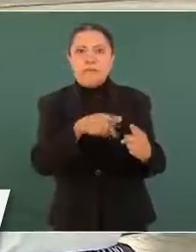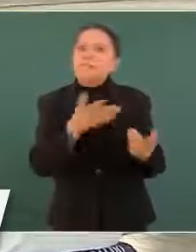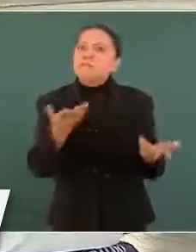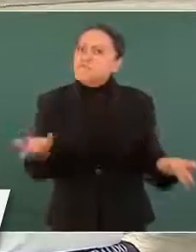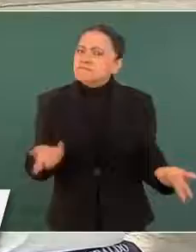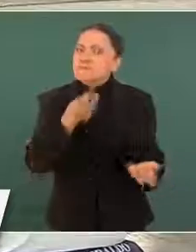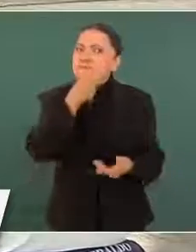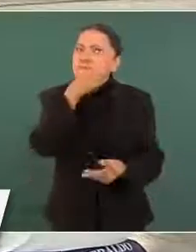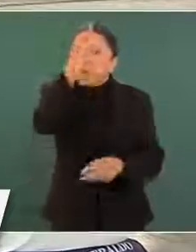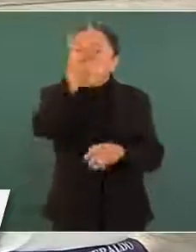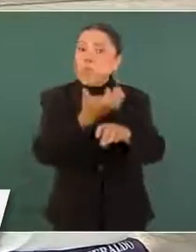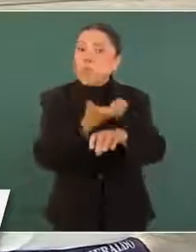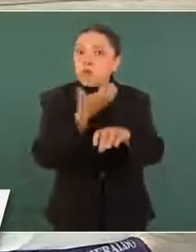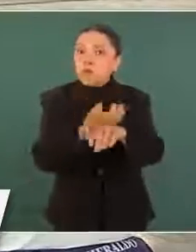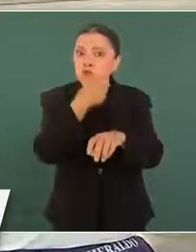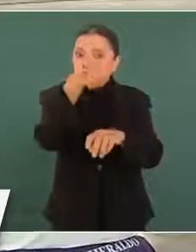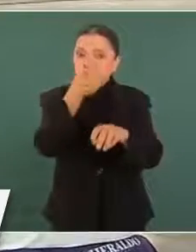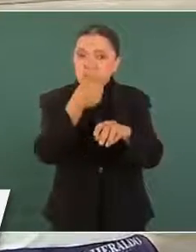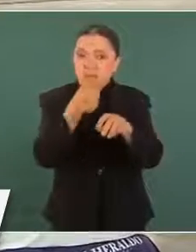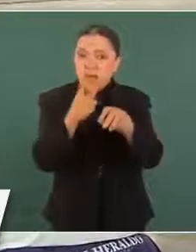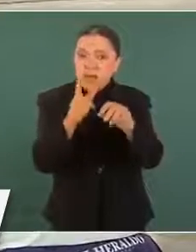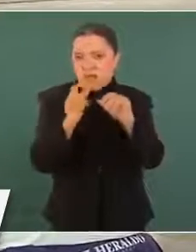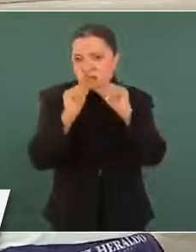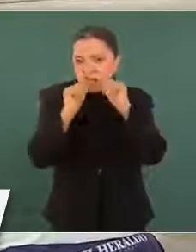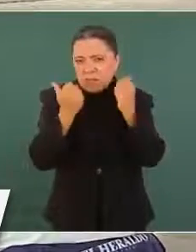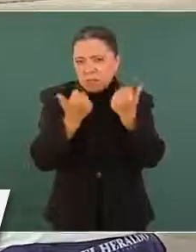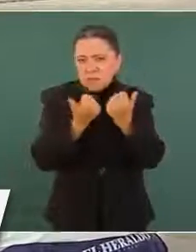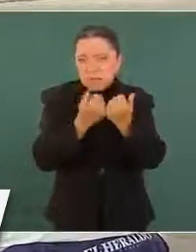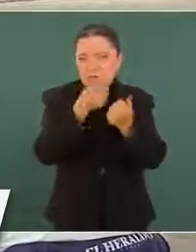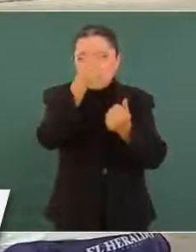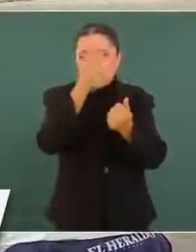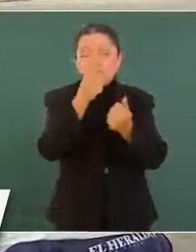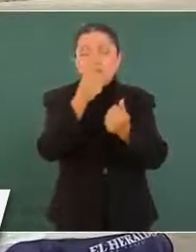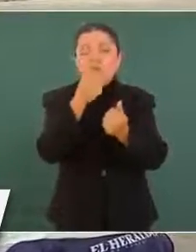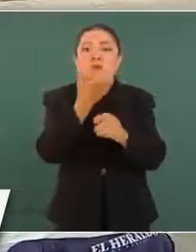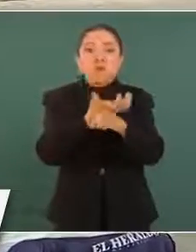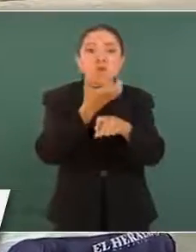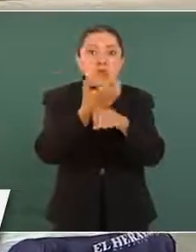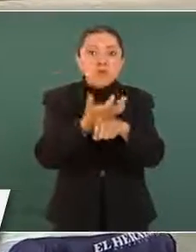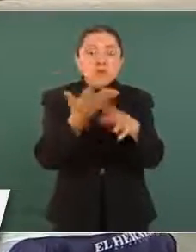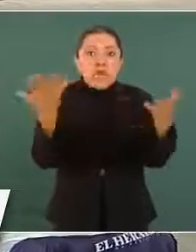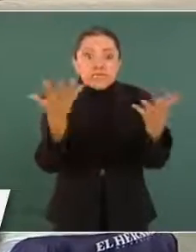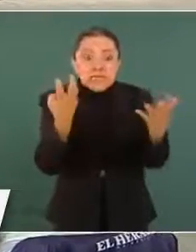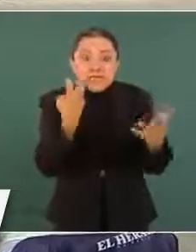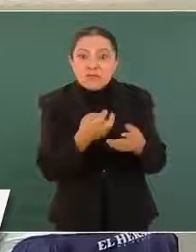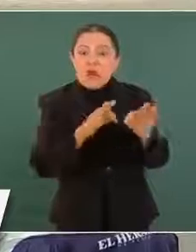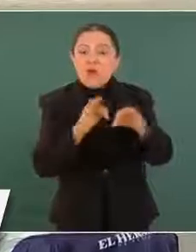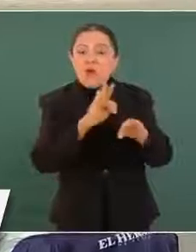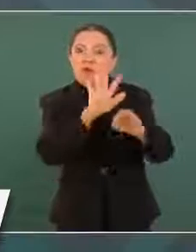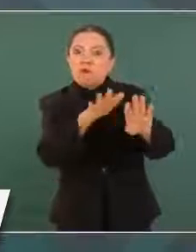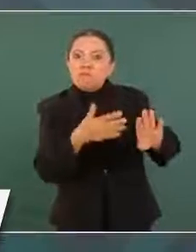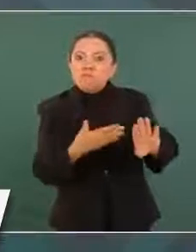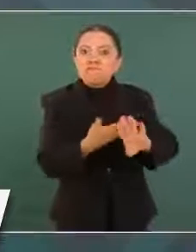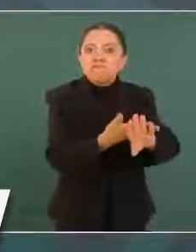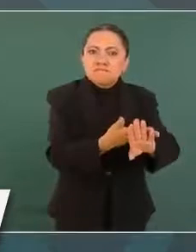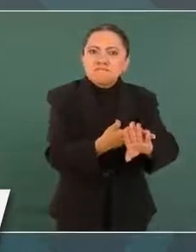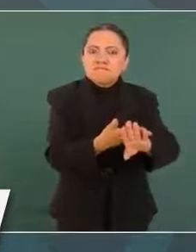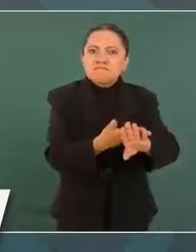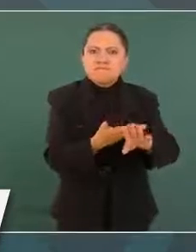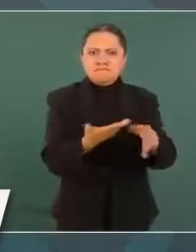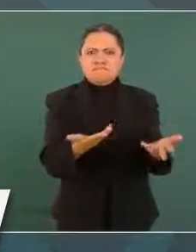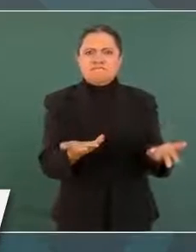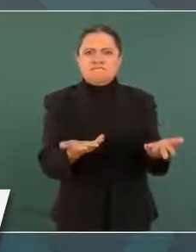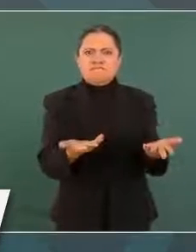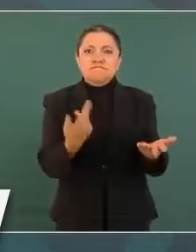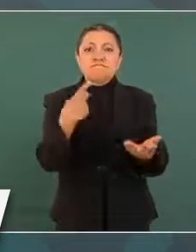cuando se llevó a cabo ese operativo. Pero no sólo